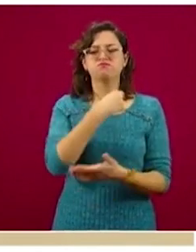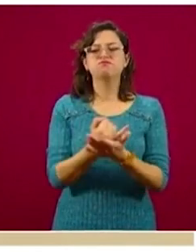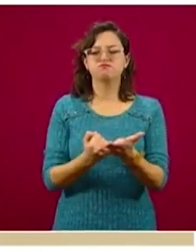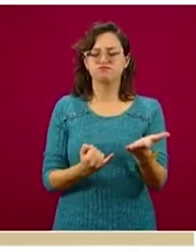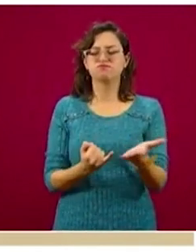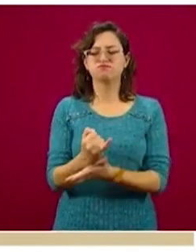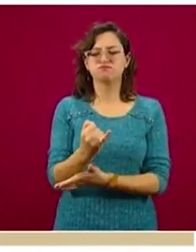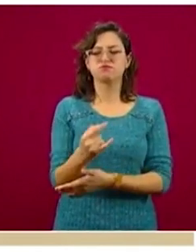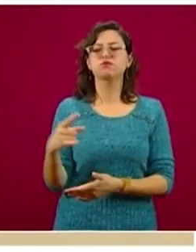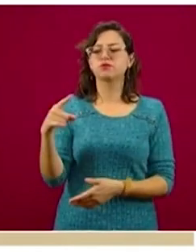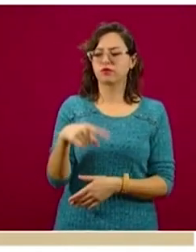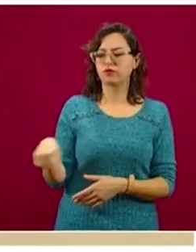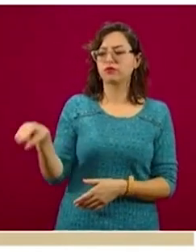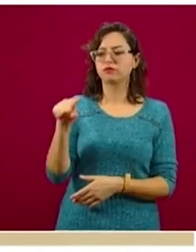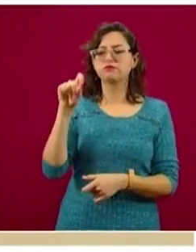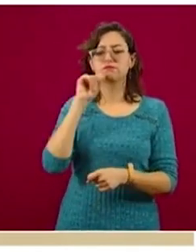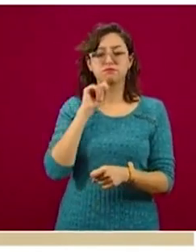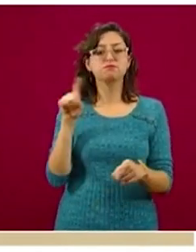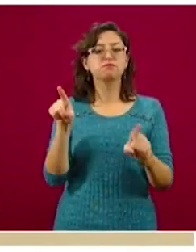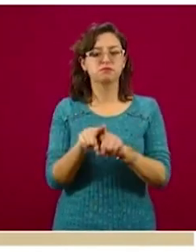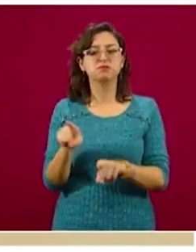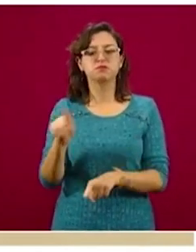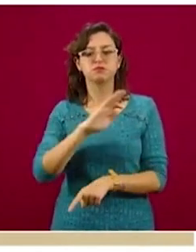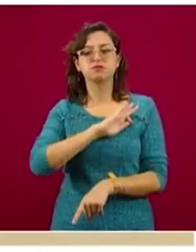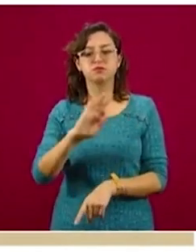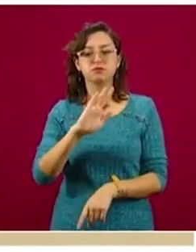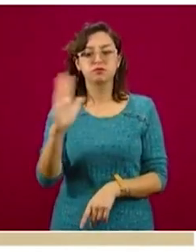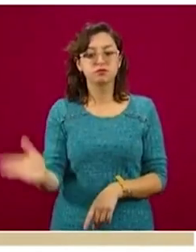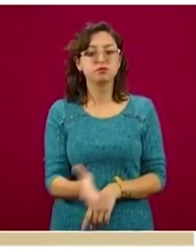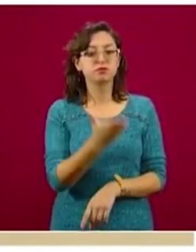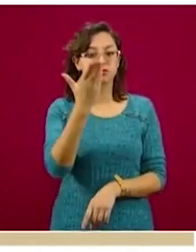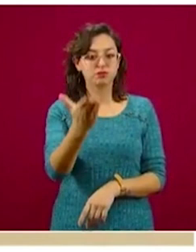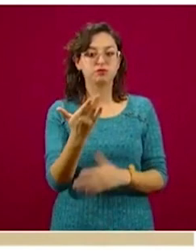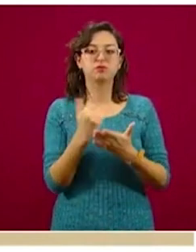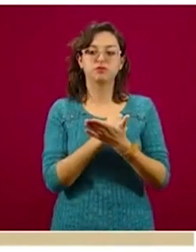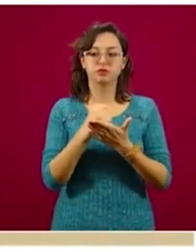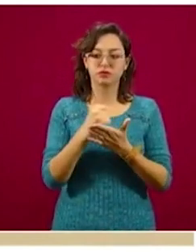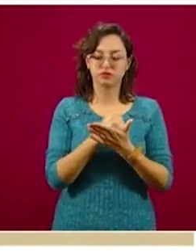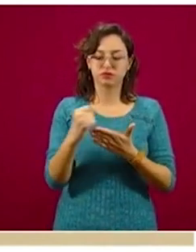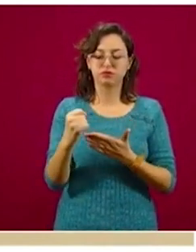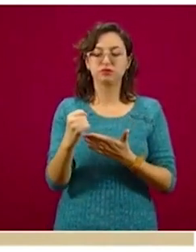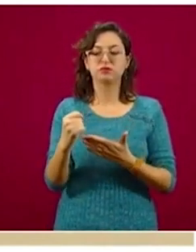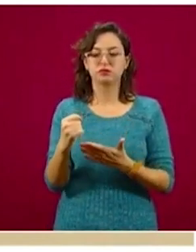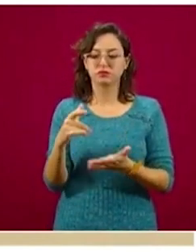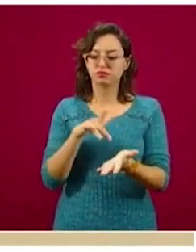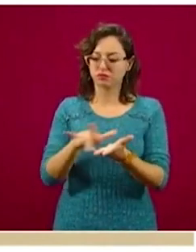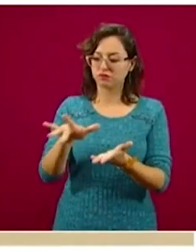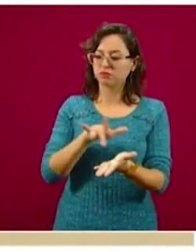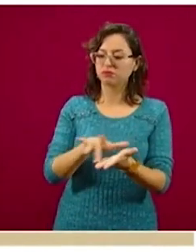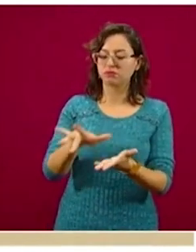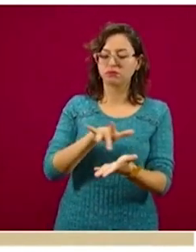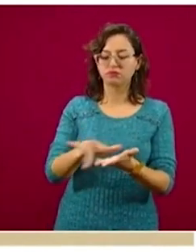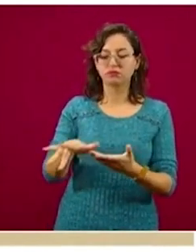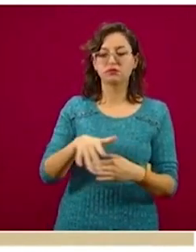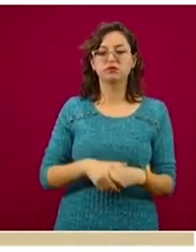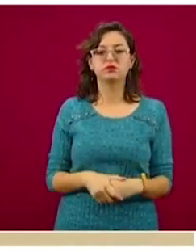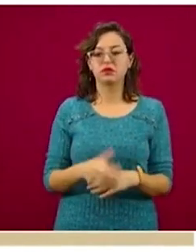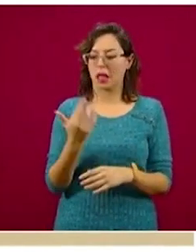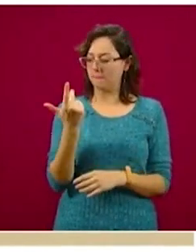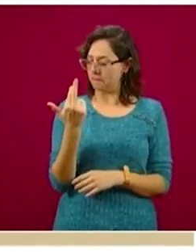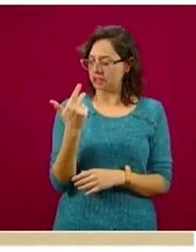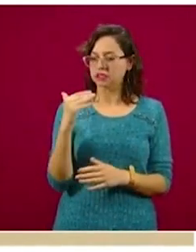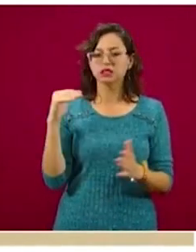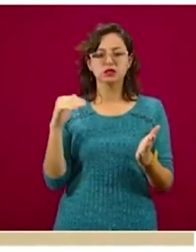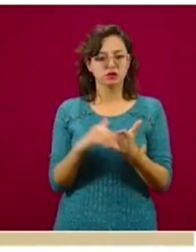puedan ser solicitantes y beneficiarias de este crédito solidario a la palabra, de los mismos 25